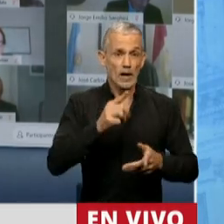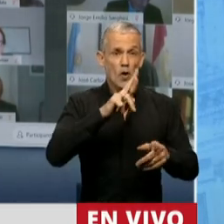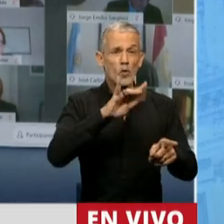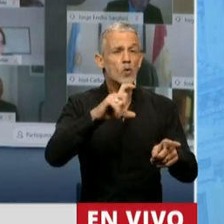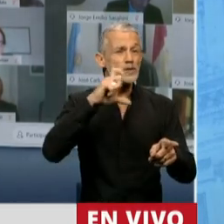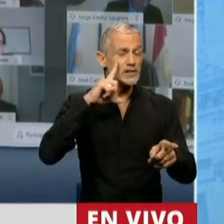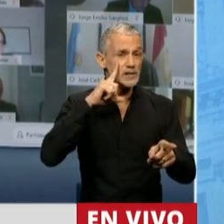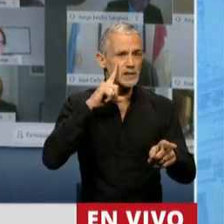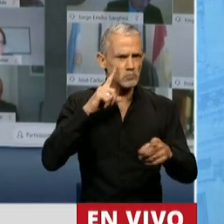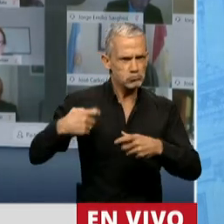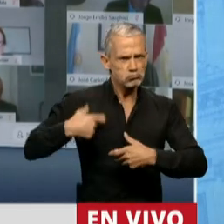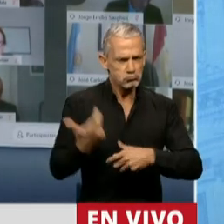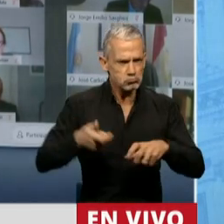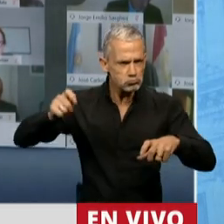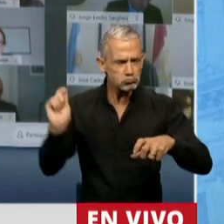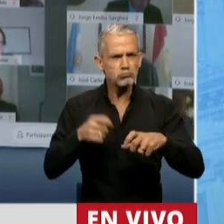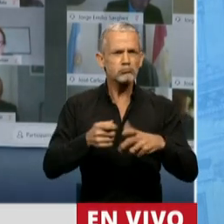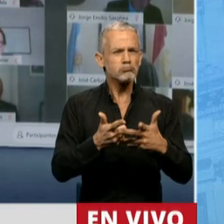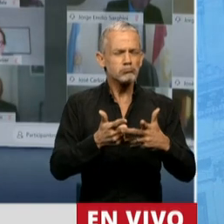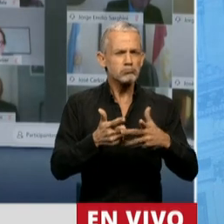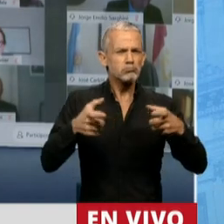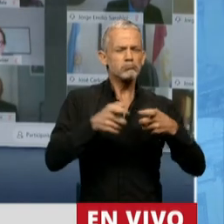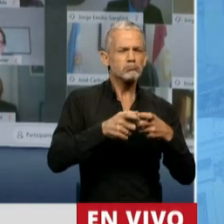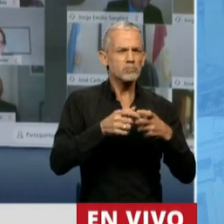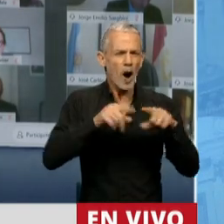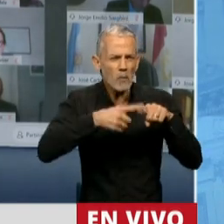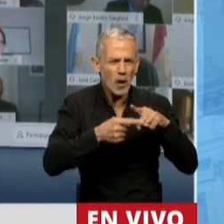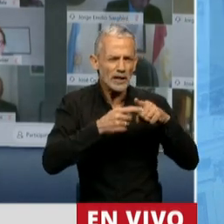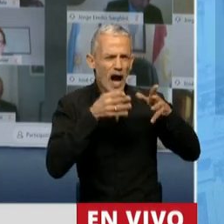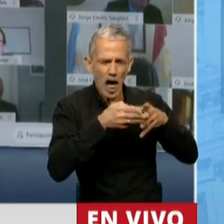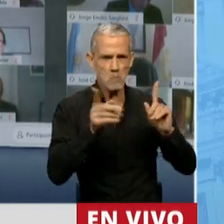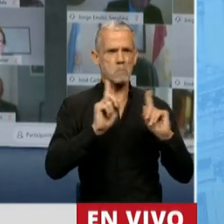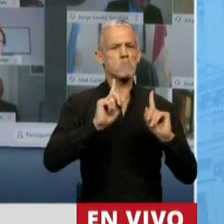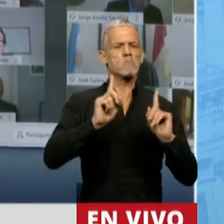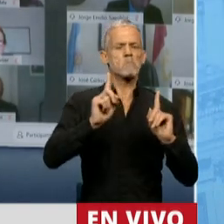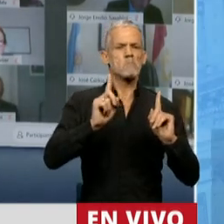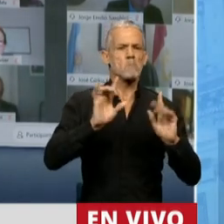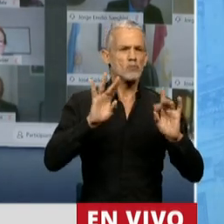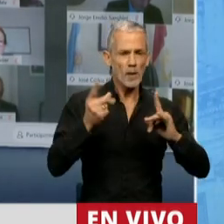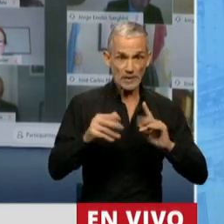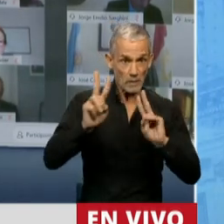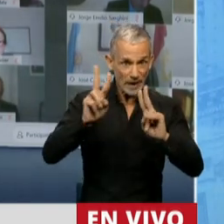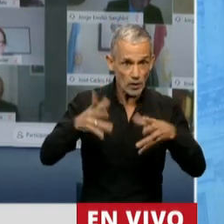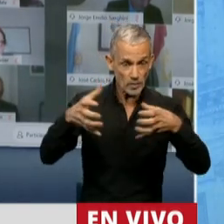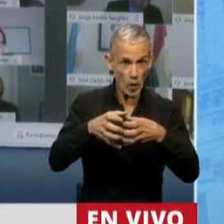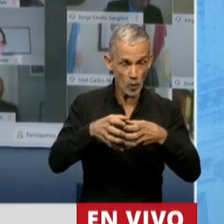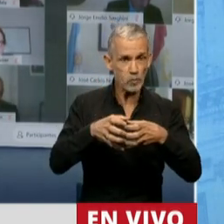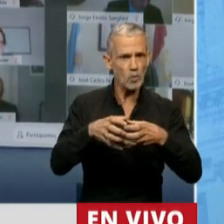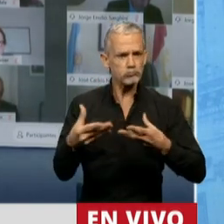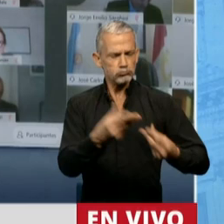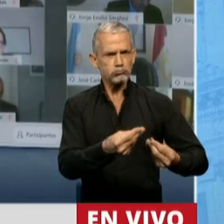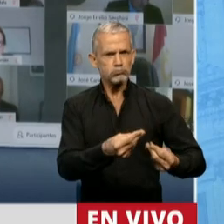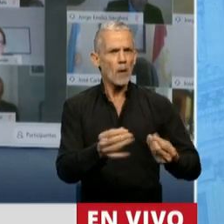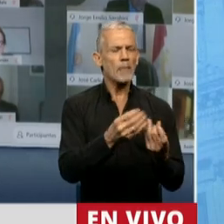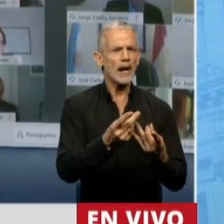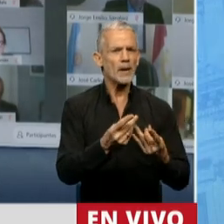fue un gremialista, no un sindicalista ideologizado, que procuró desde el peronismo contribuir a la